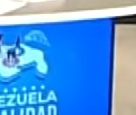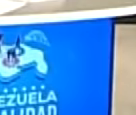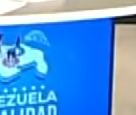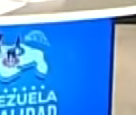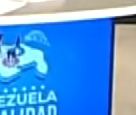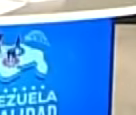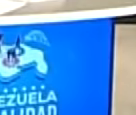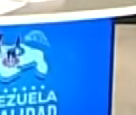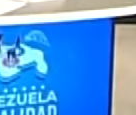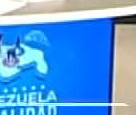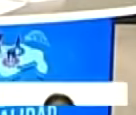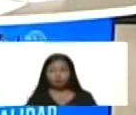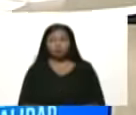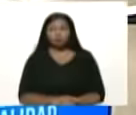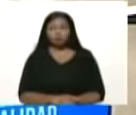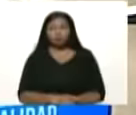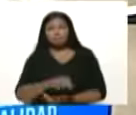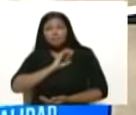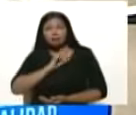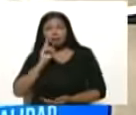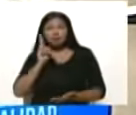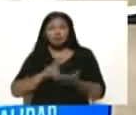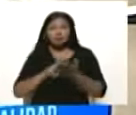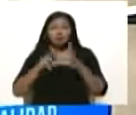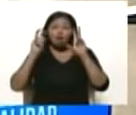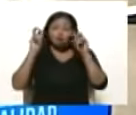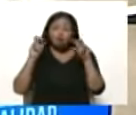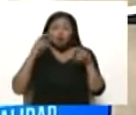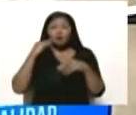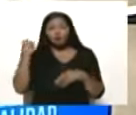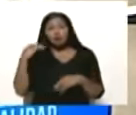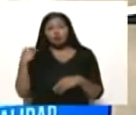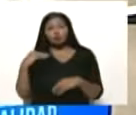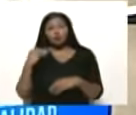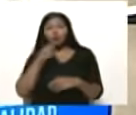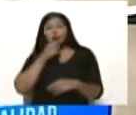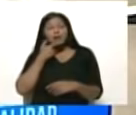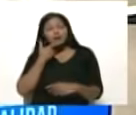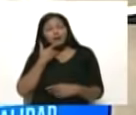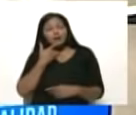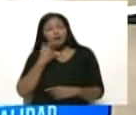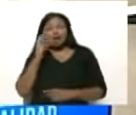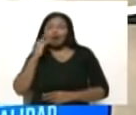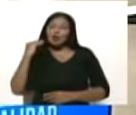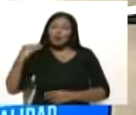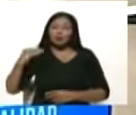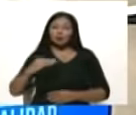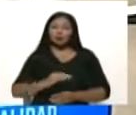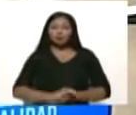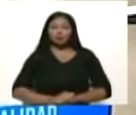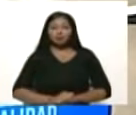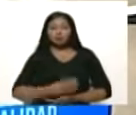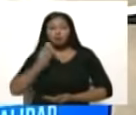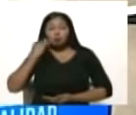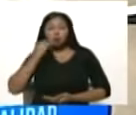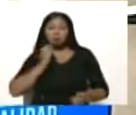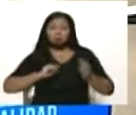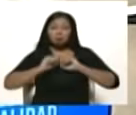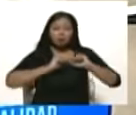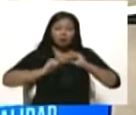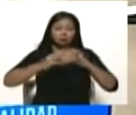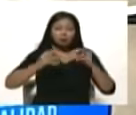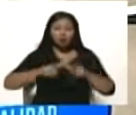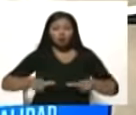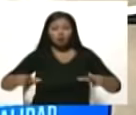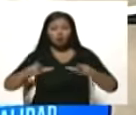Patria verdaderamente nueva, la juventud bonita, juventud y la juventud está movilizada en todas